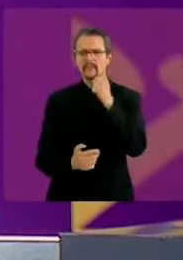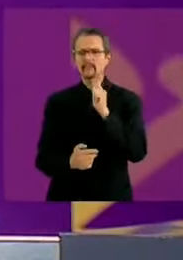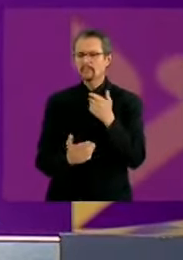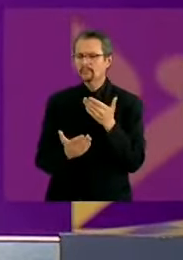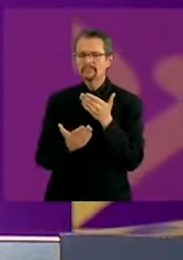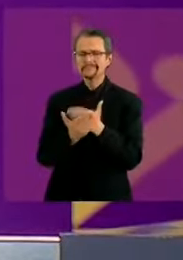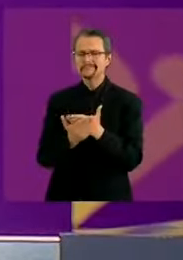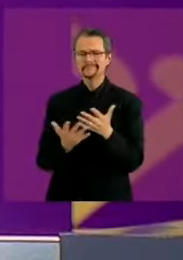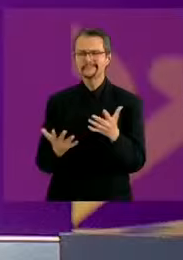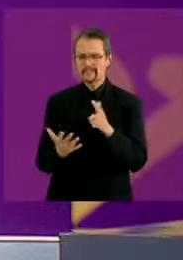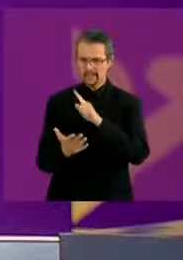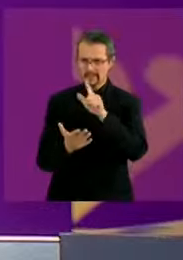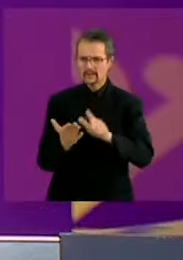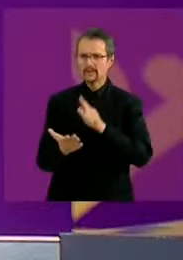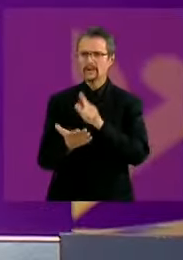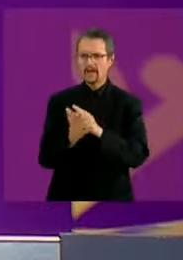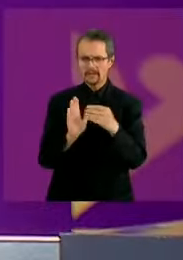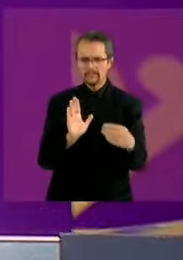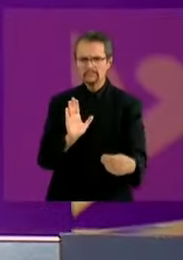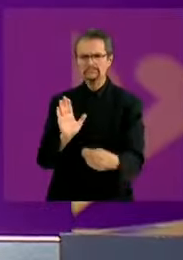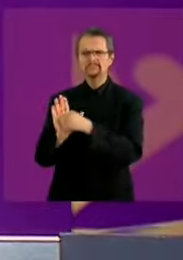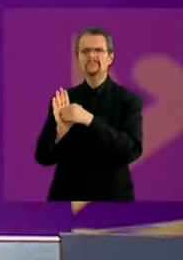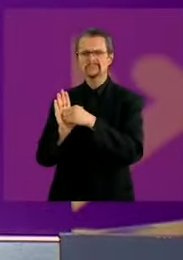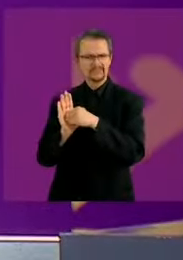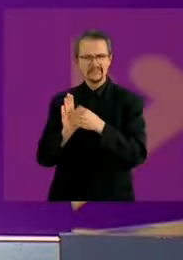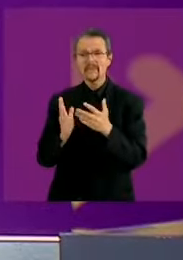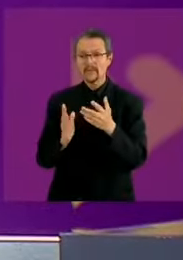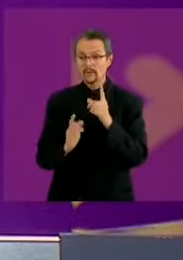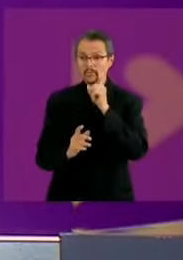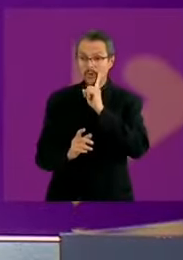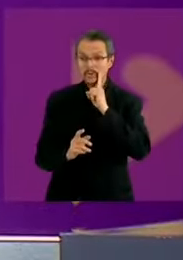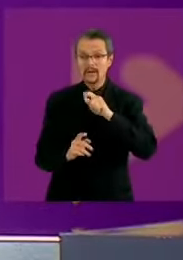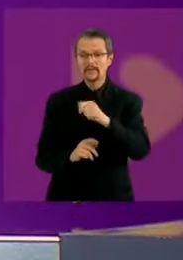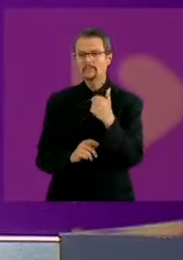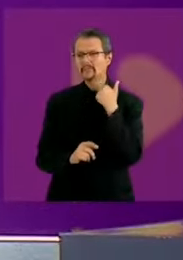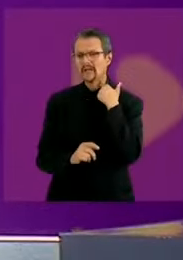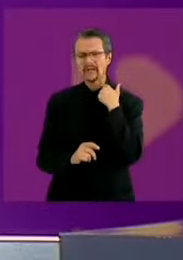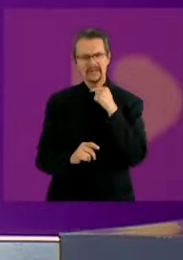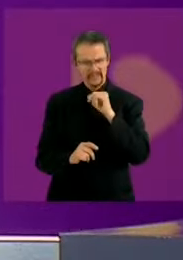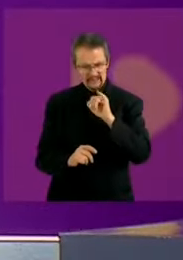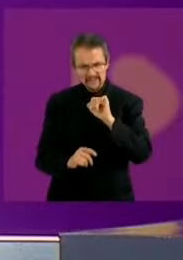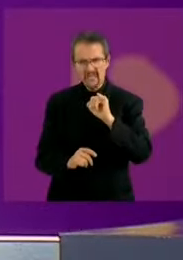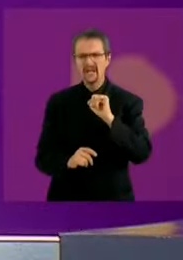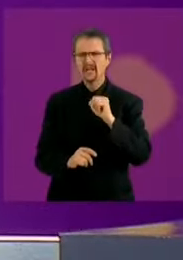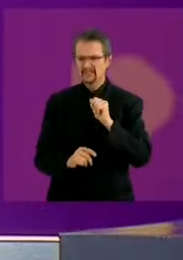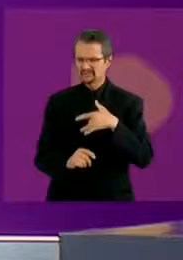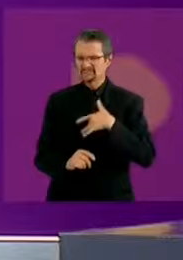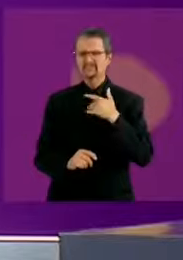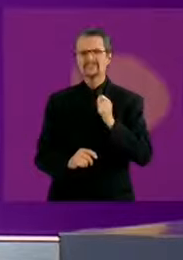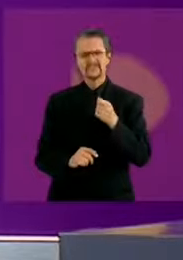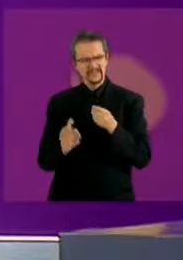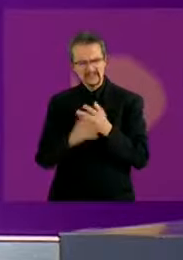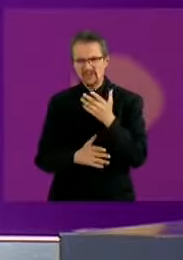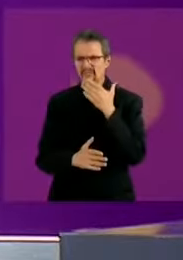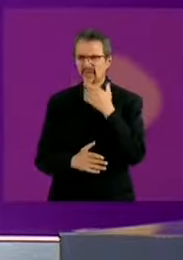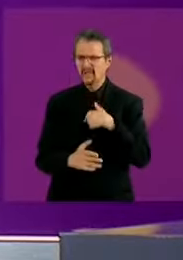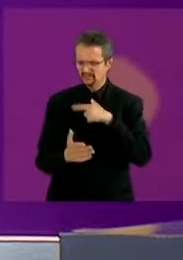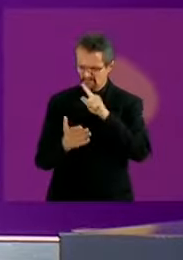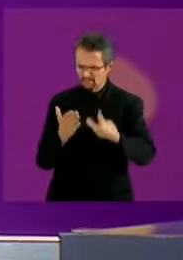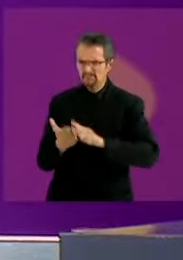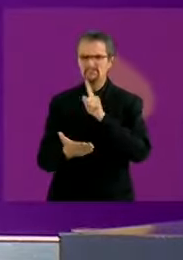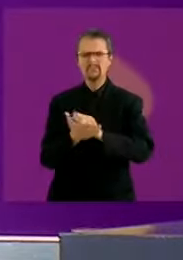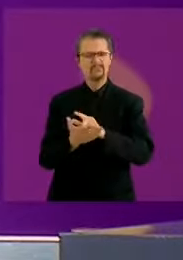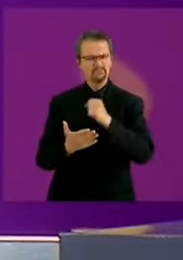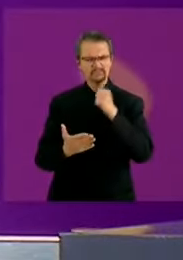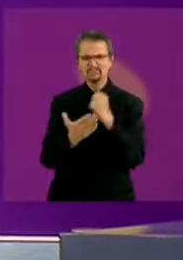el feminicidio en Zacatecas que logramos que se aprobara, que logramos dar resultados. Dar resultados es aprobar leyes, es construir realidades, no